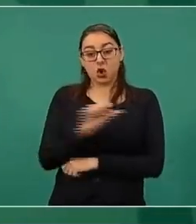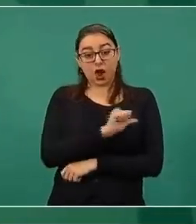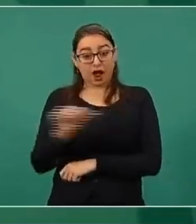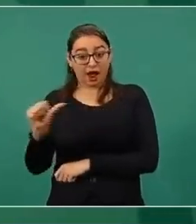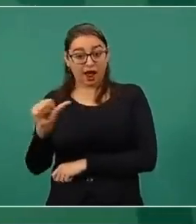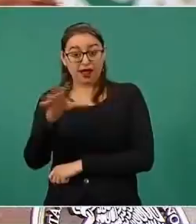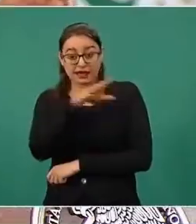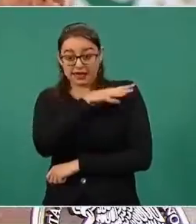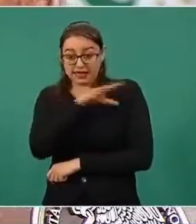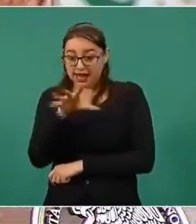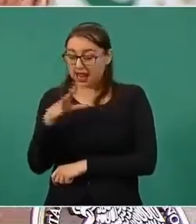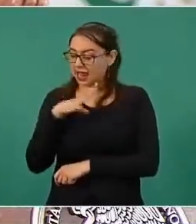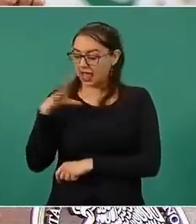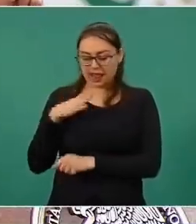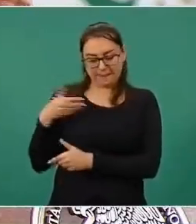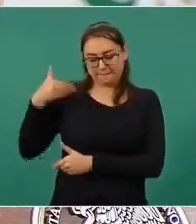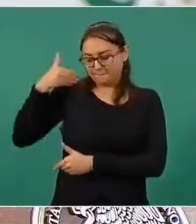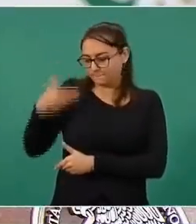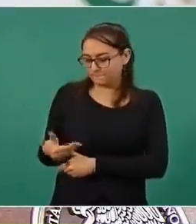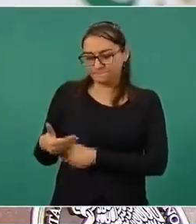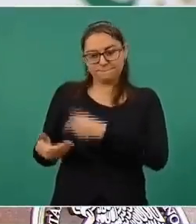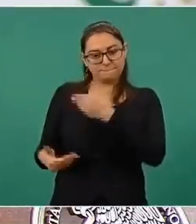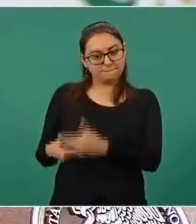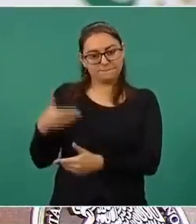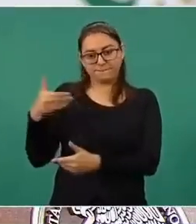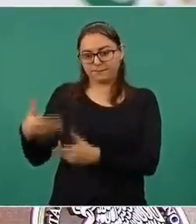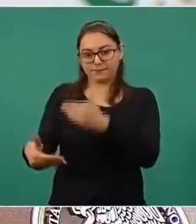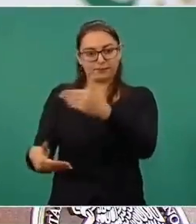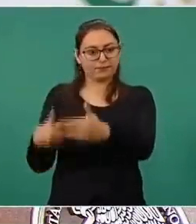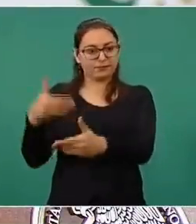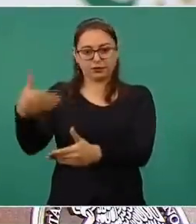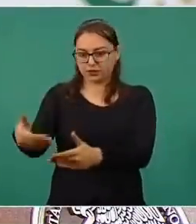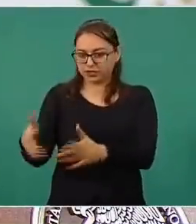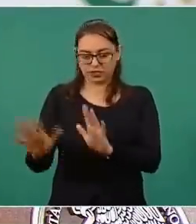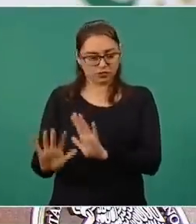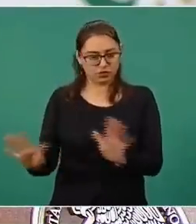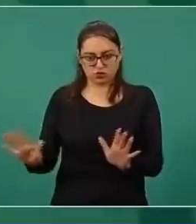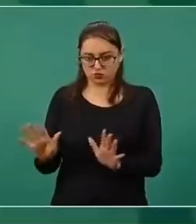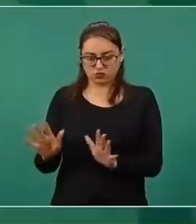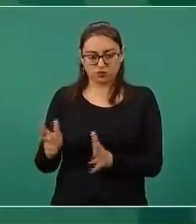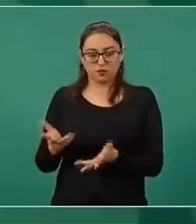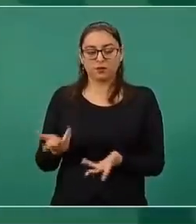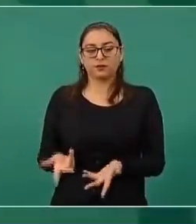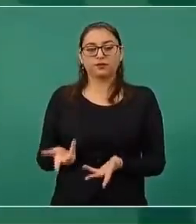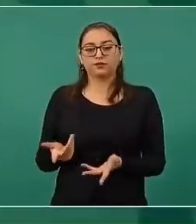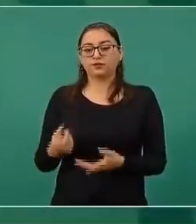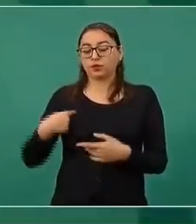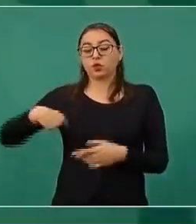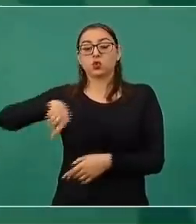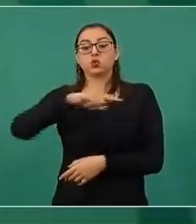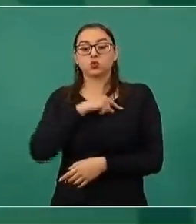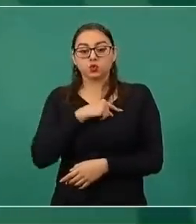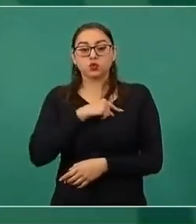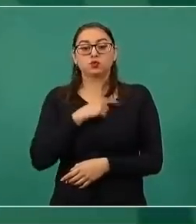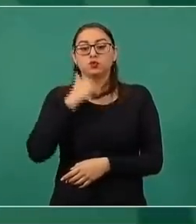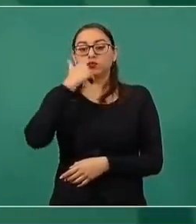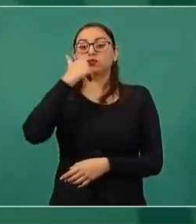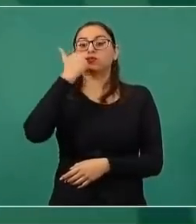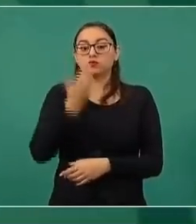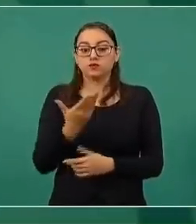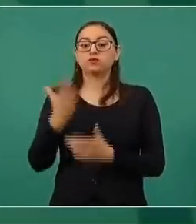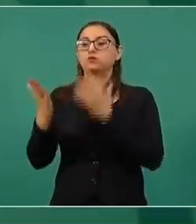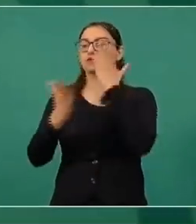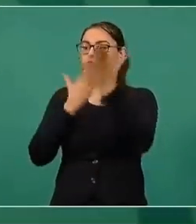división una ruta profesional militar que es de entrada y salida. Vamos a prepararnos a los centros de